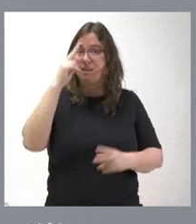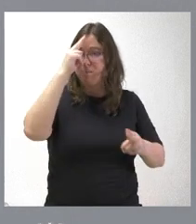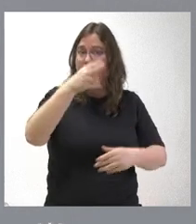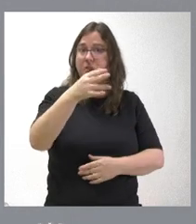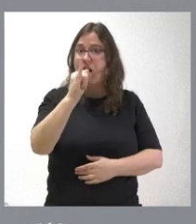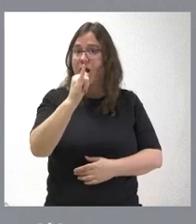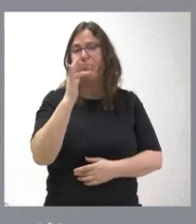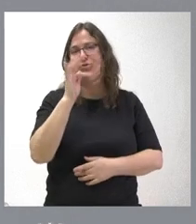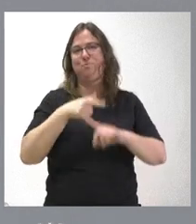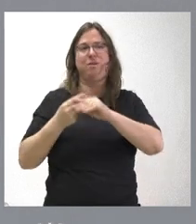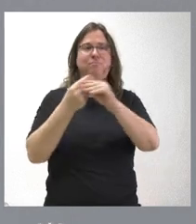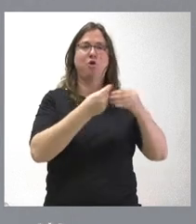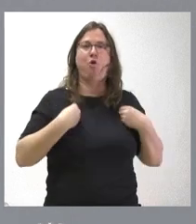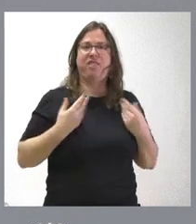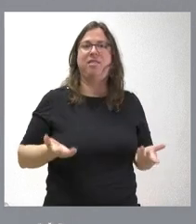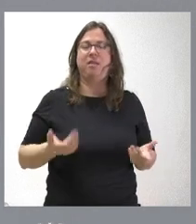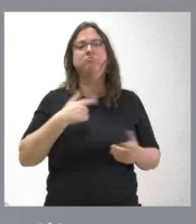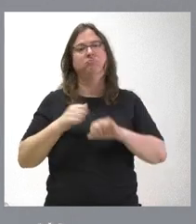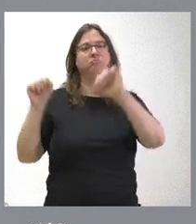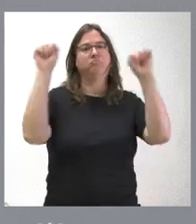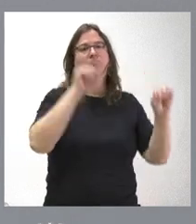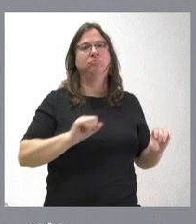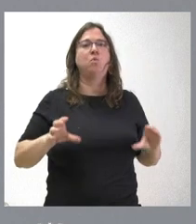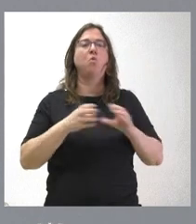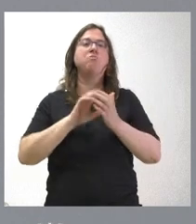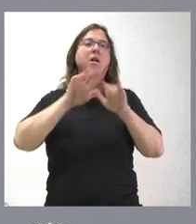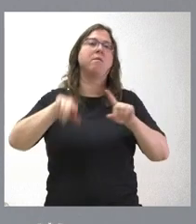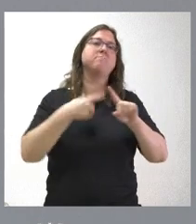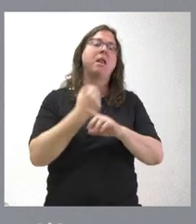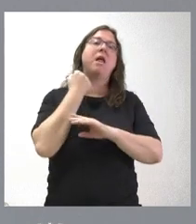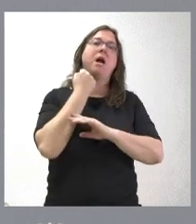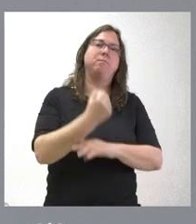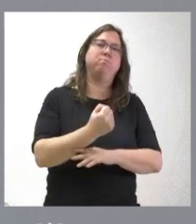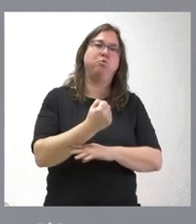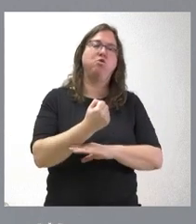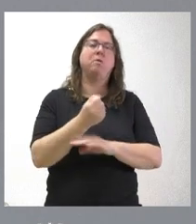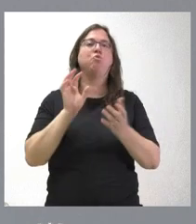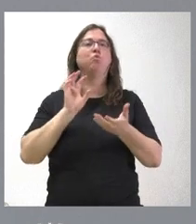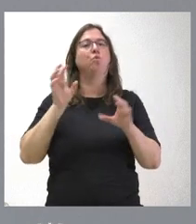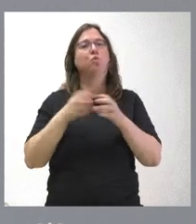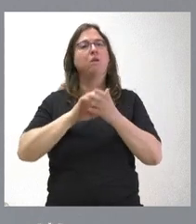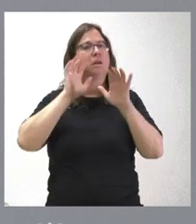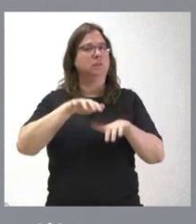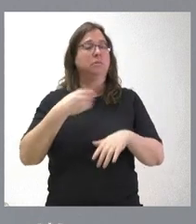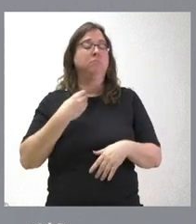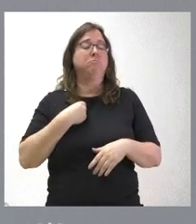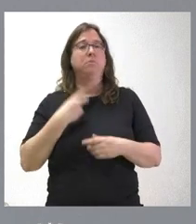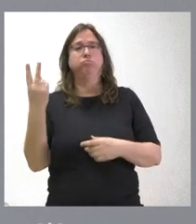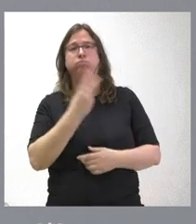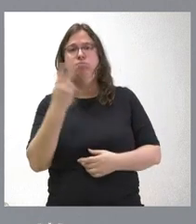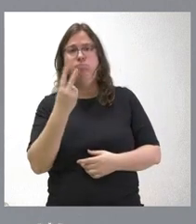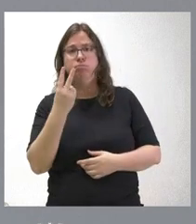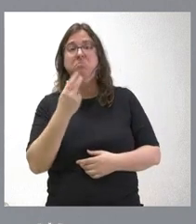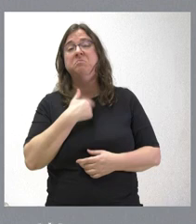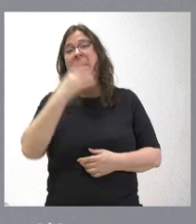es bueno para la convivencia y eso es lo que defendemos desde la Junta de Castilla y León y apoyamos desde la Junta de Castilla en nuestra plena compatibilidad y, por tanto,